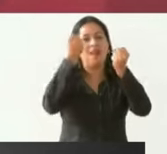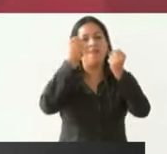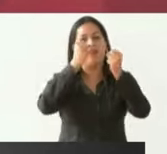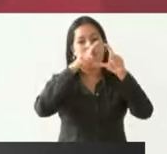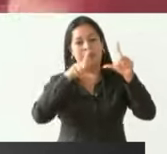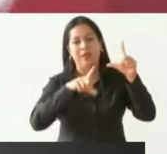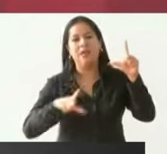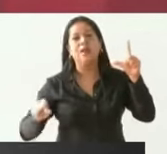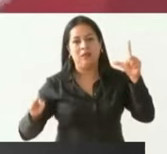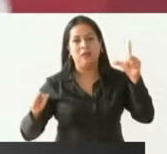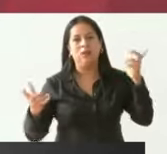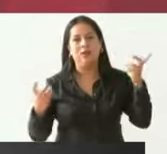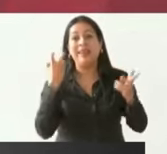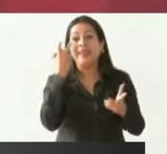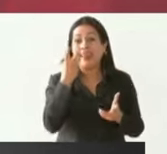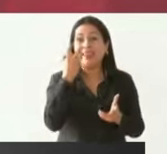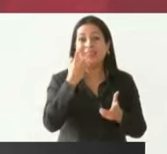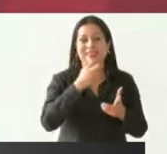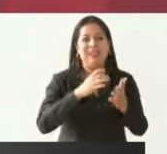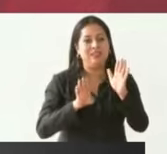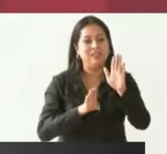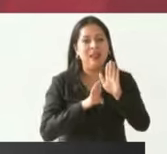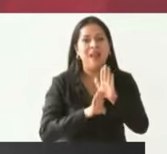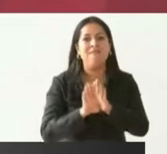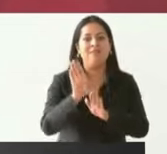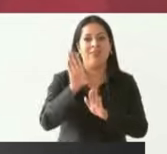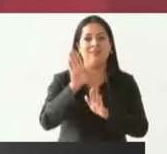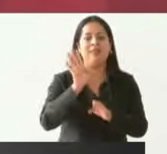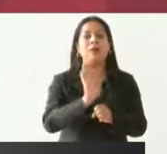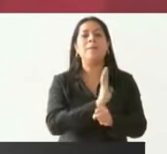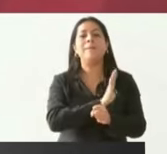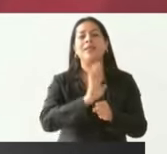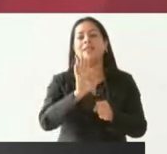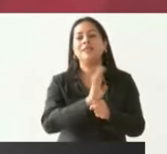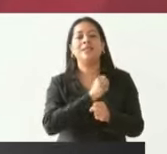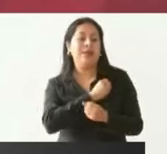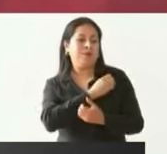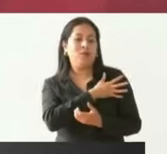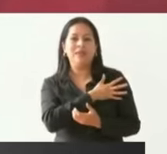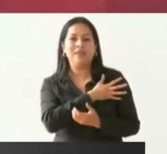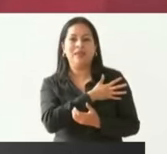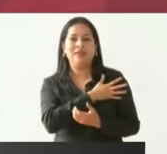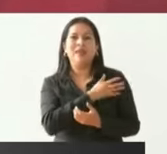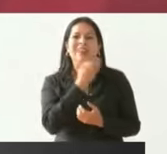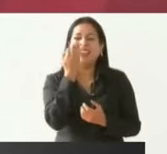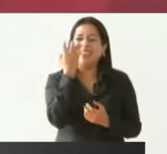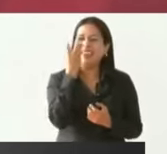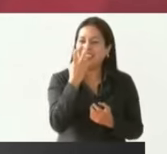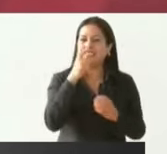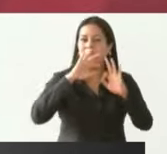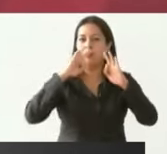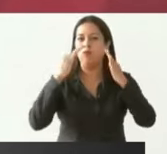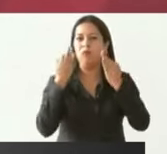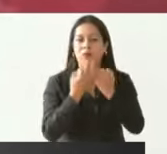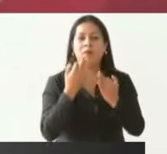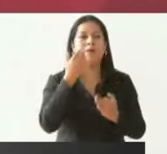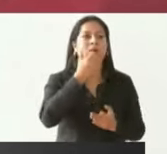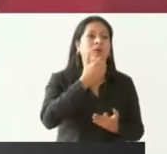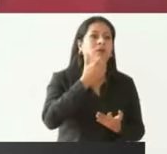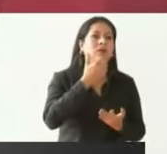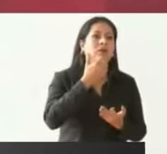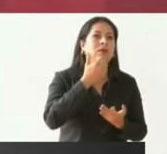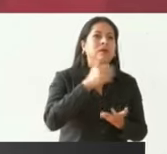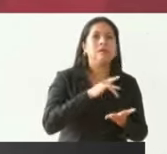nuestro pueblo. Ese es el progreso con bienestar. Esa es la modernidad forjada desde